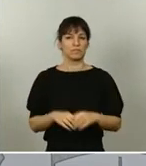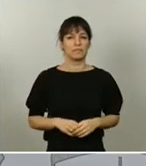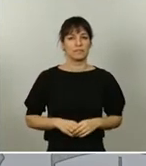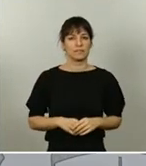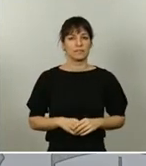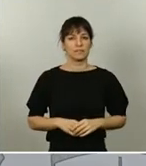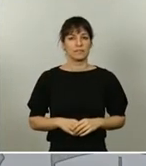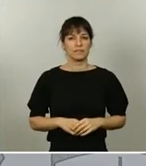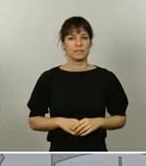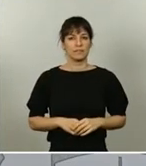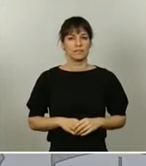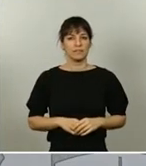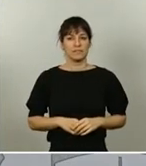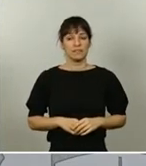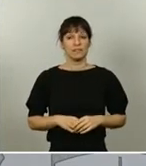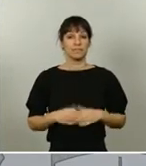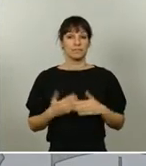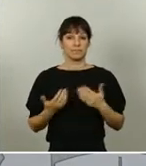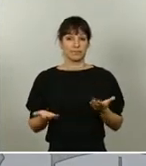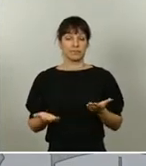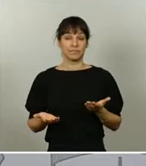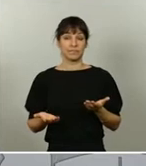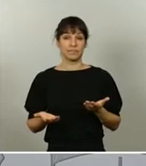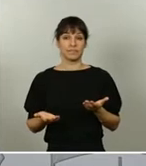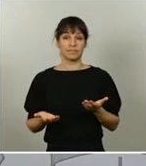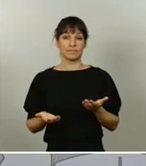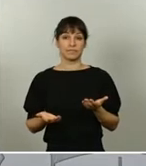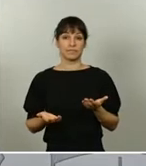Y, en otro ámbito de cosas, el Gobierno, como saben ustedes,